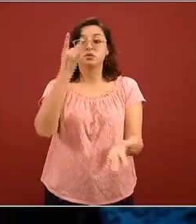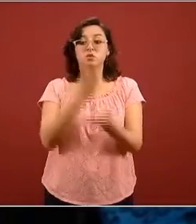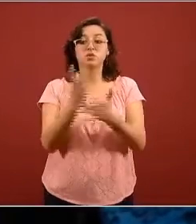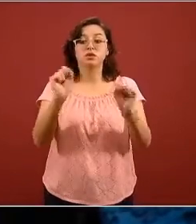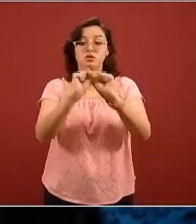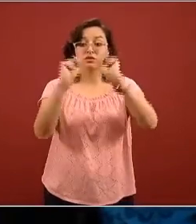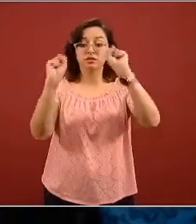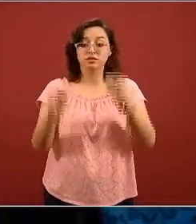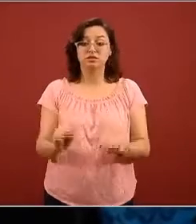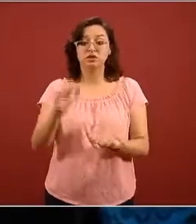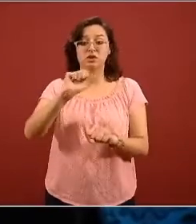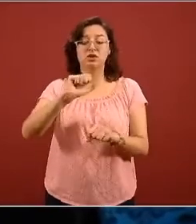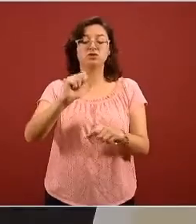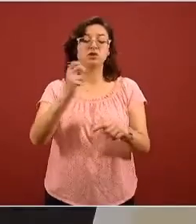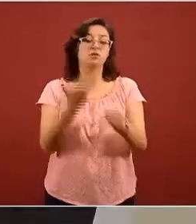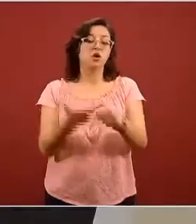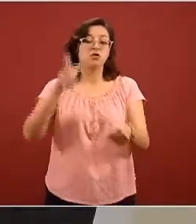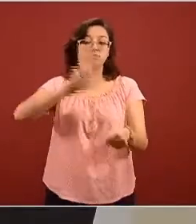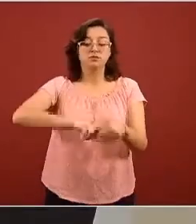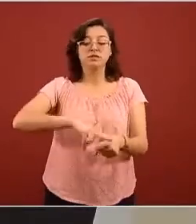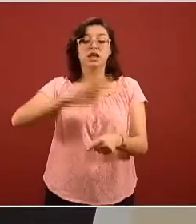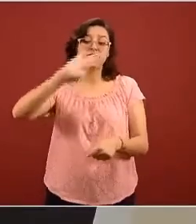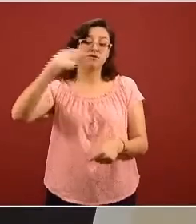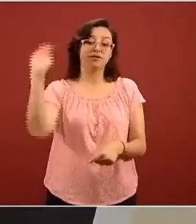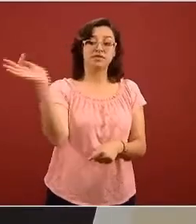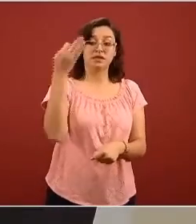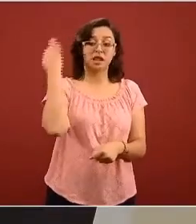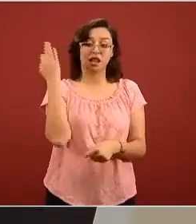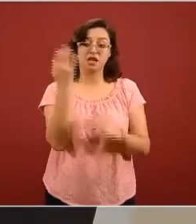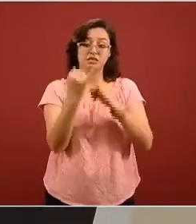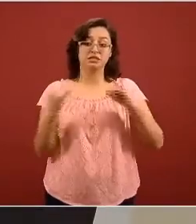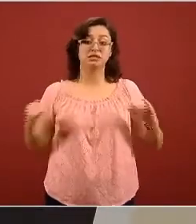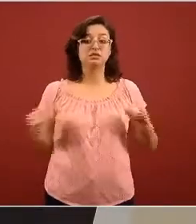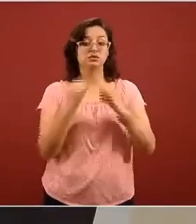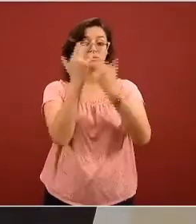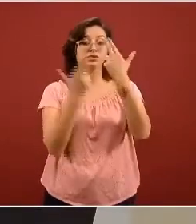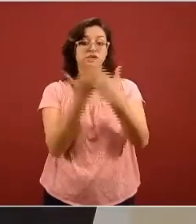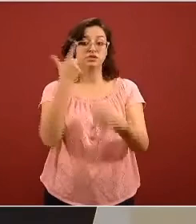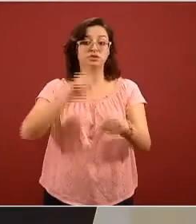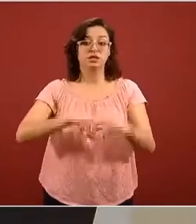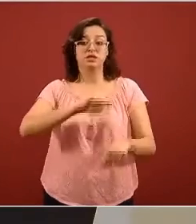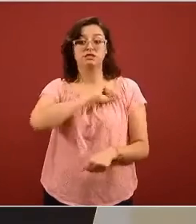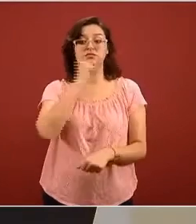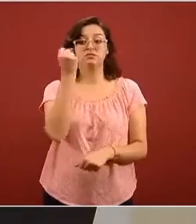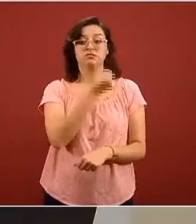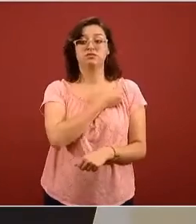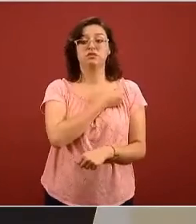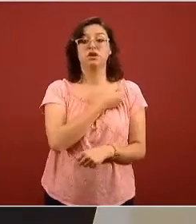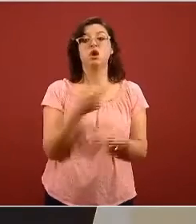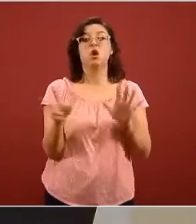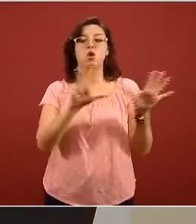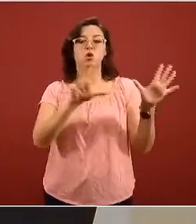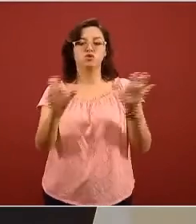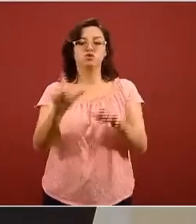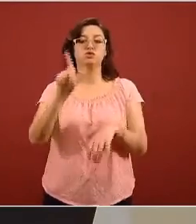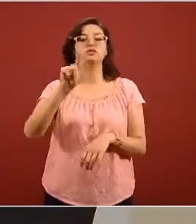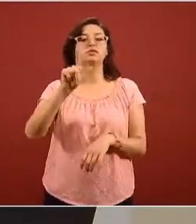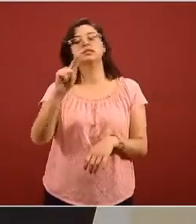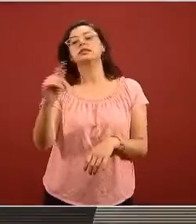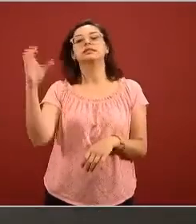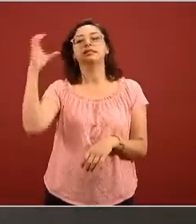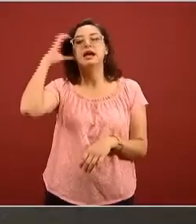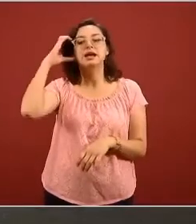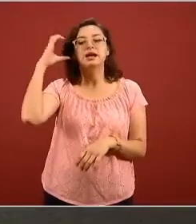de hospitales federales de alta especialidad e institutos nacionales de salud es tener hasta 870 camas